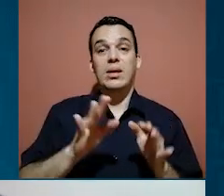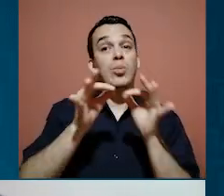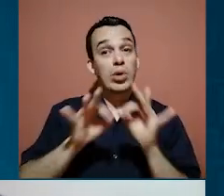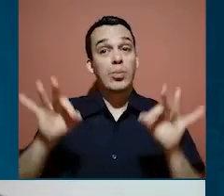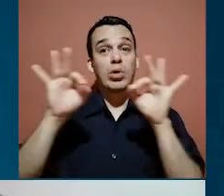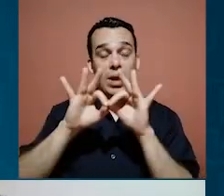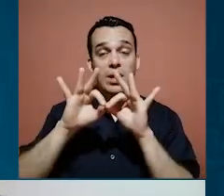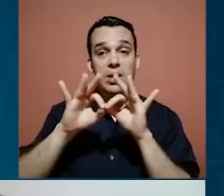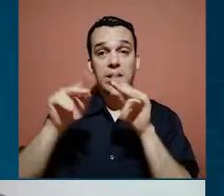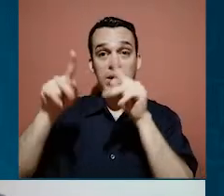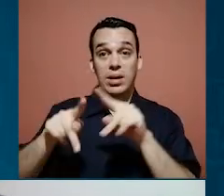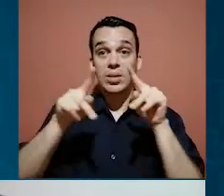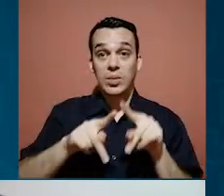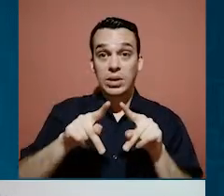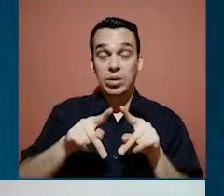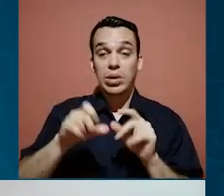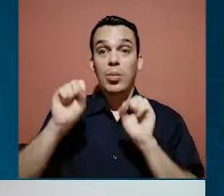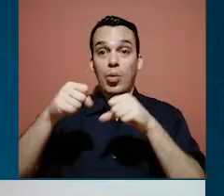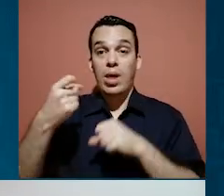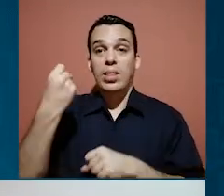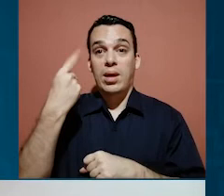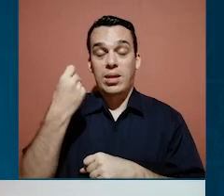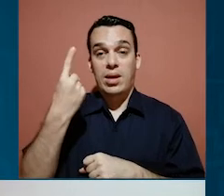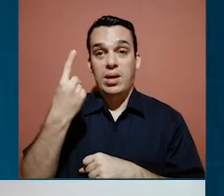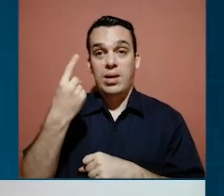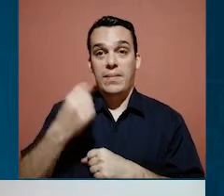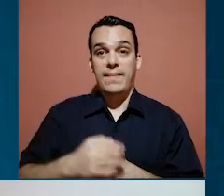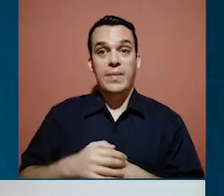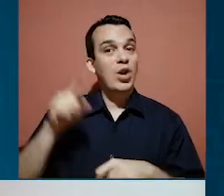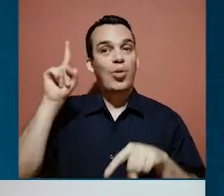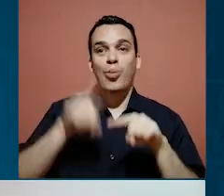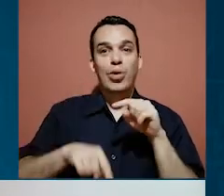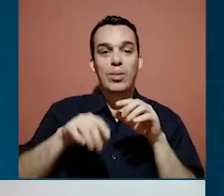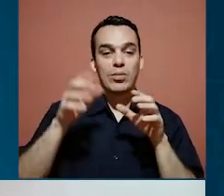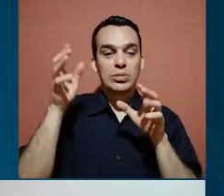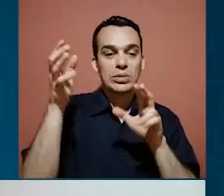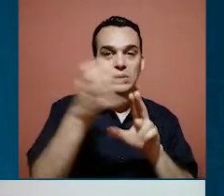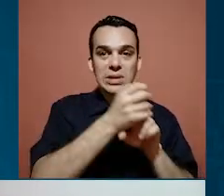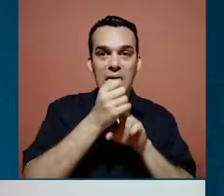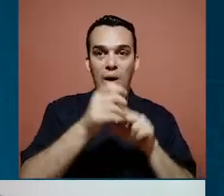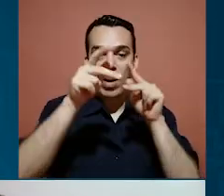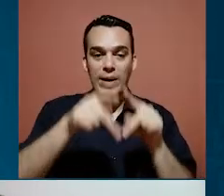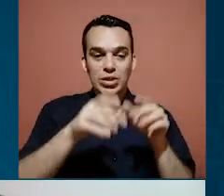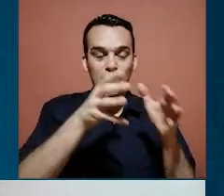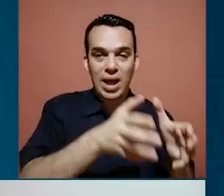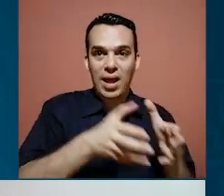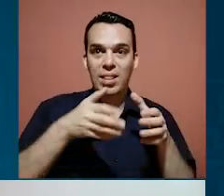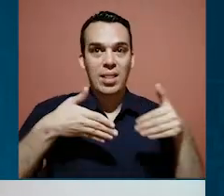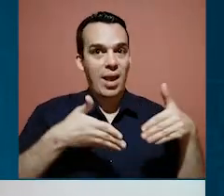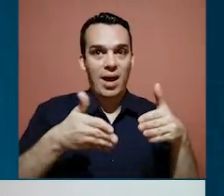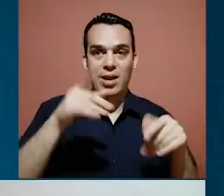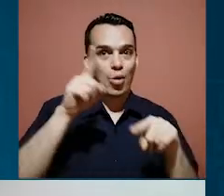que la gente pueda comprender que no podemos sacar a una persona habitante de